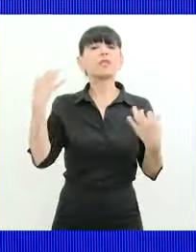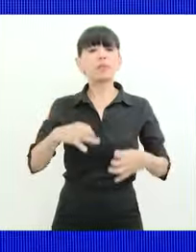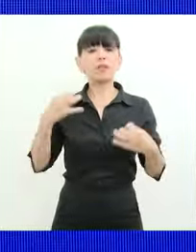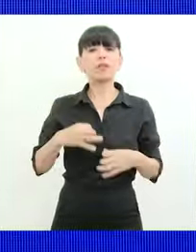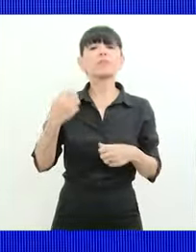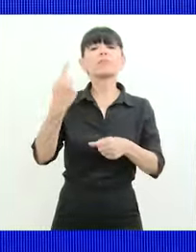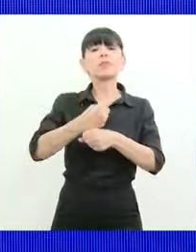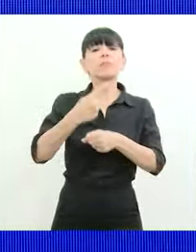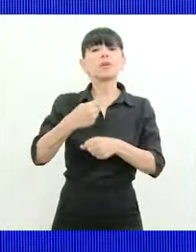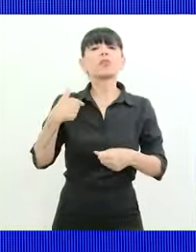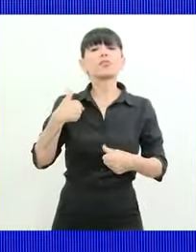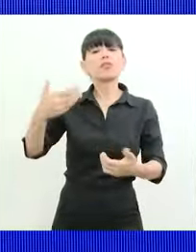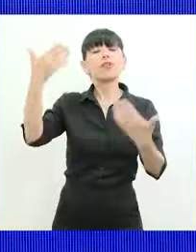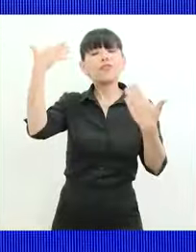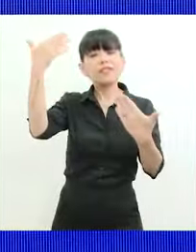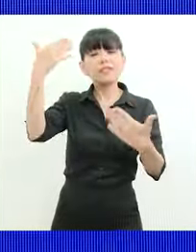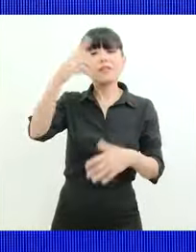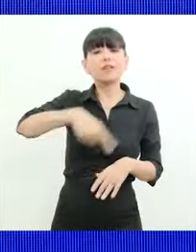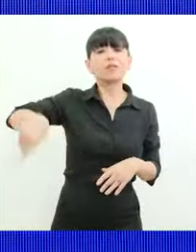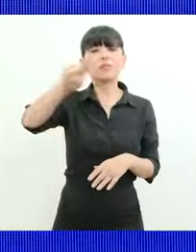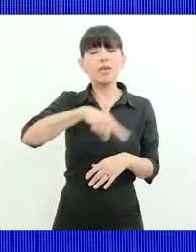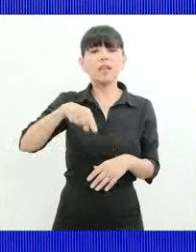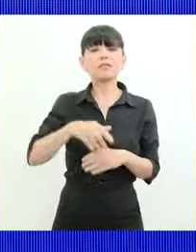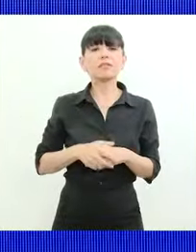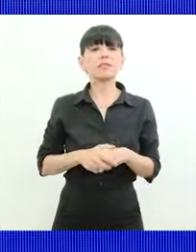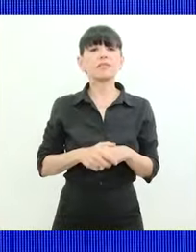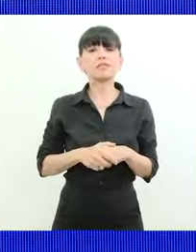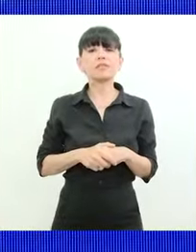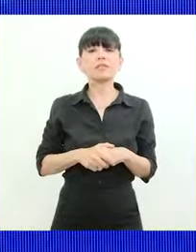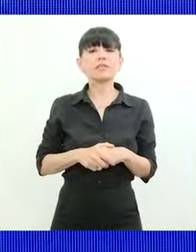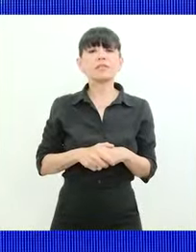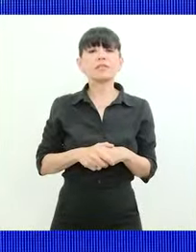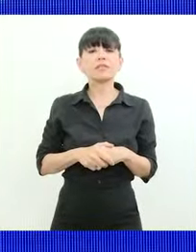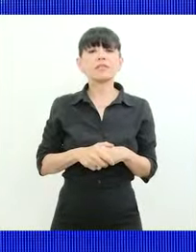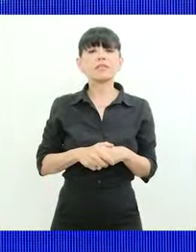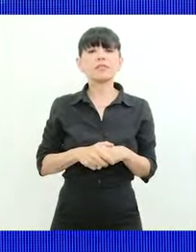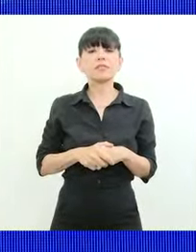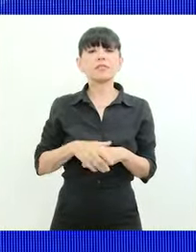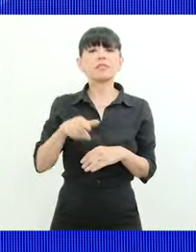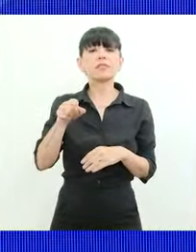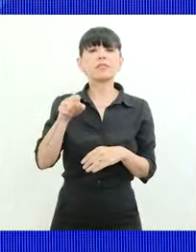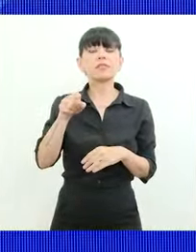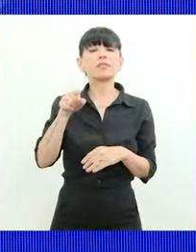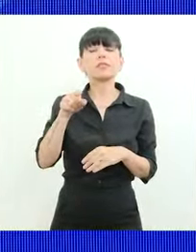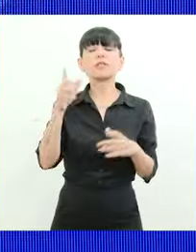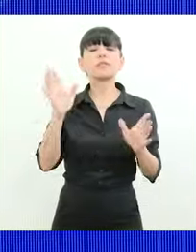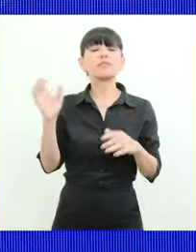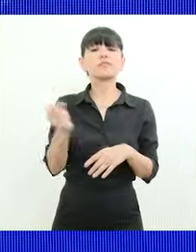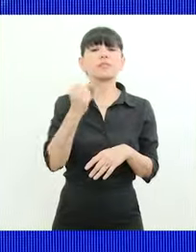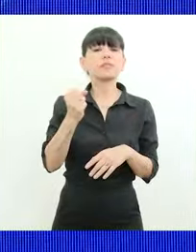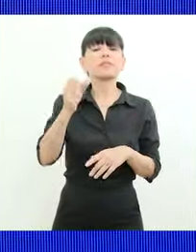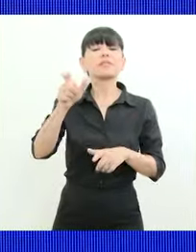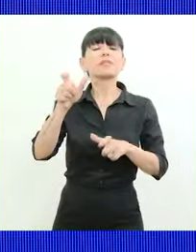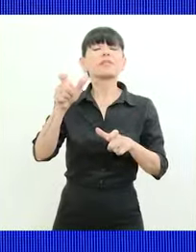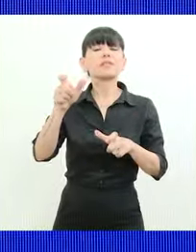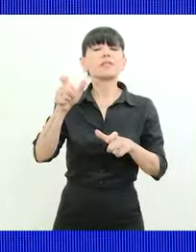primero felicitarlos por esta iniciativa. Creo que esta idea de que la agenda no se marque solo desde los medios